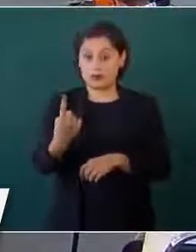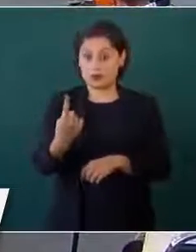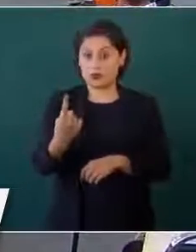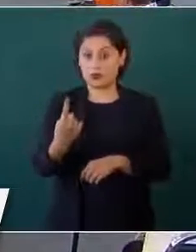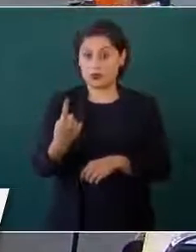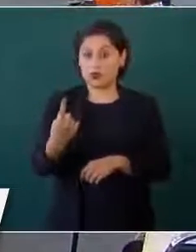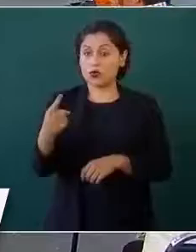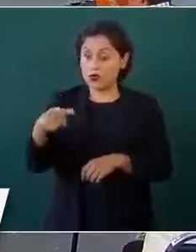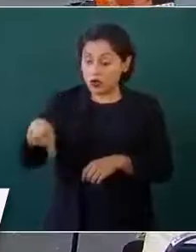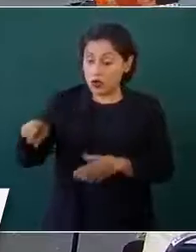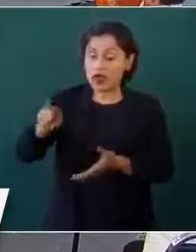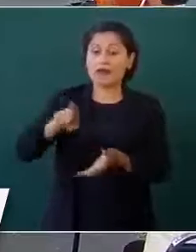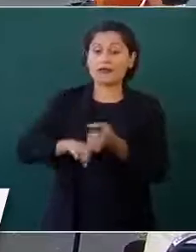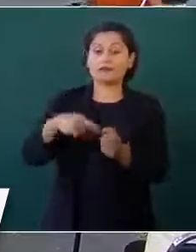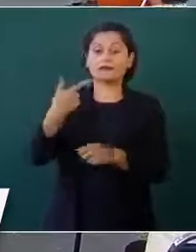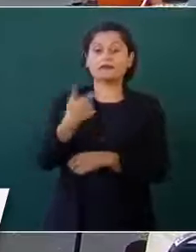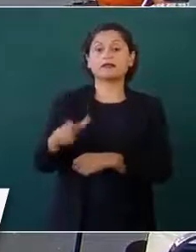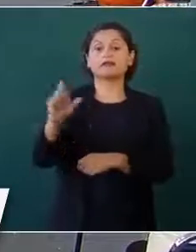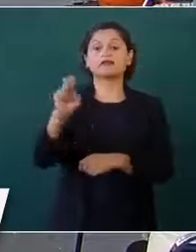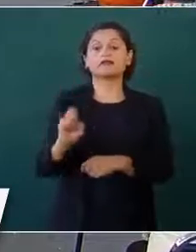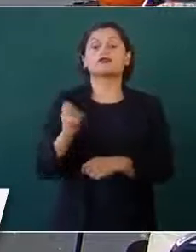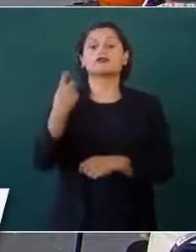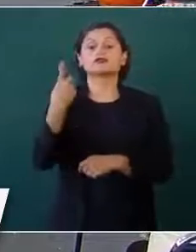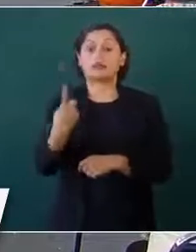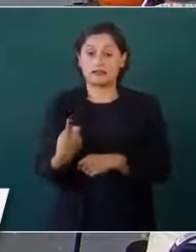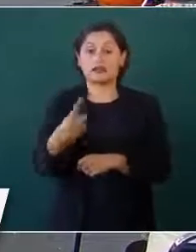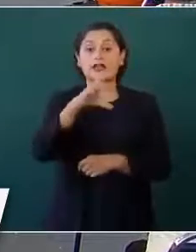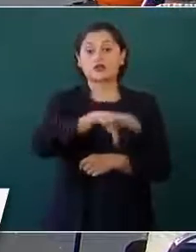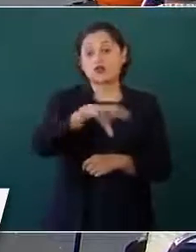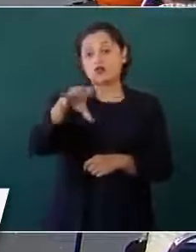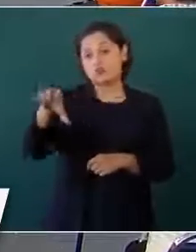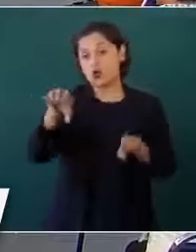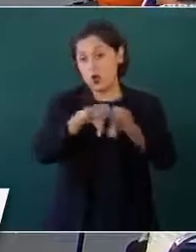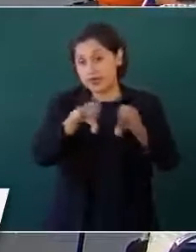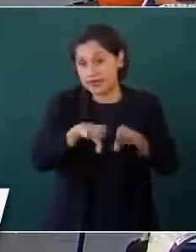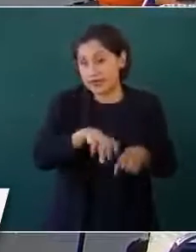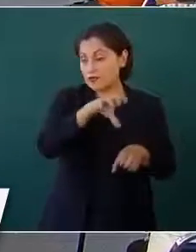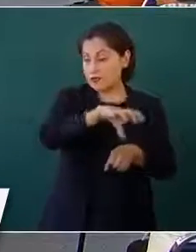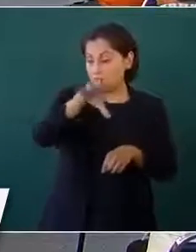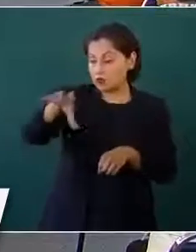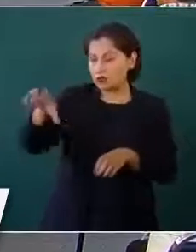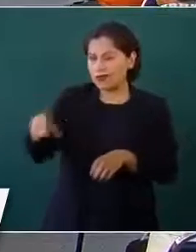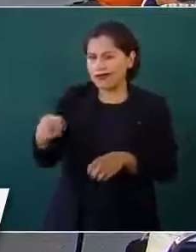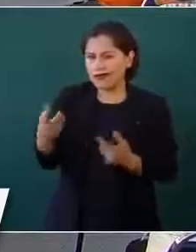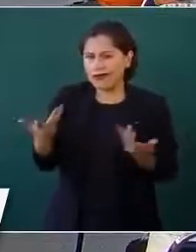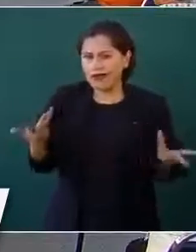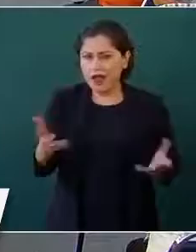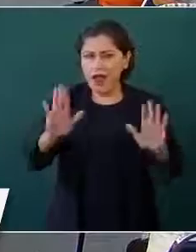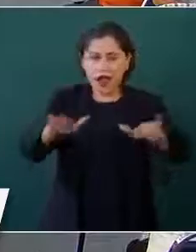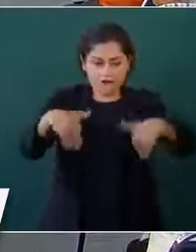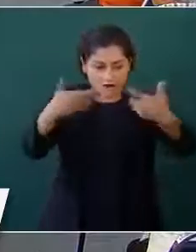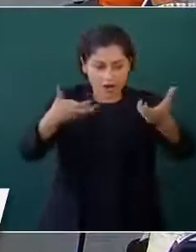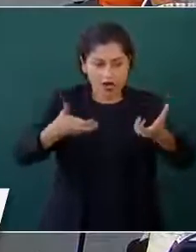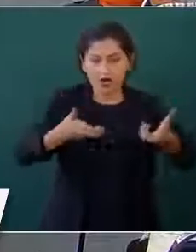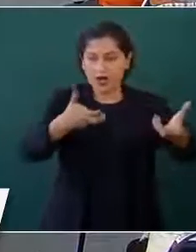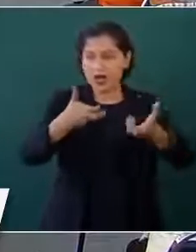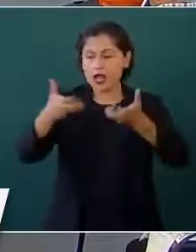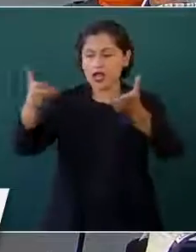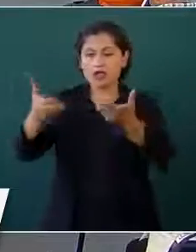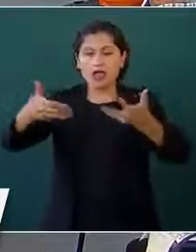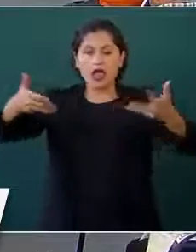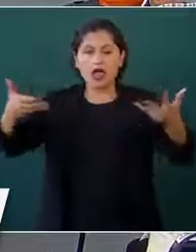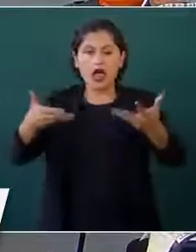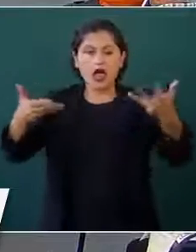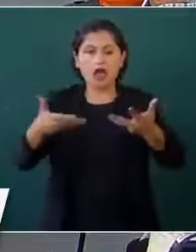de ellos 731 son operativos. ¿Qué quiere decir? Que están en la calle, están en tareas